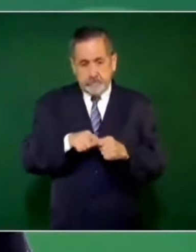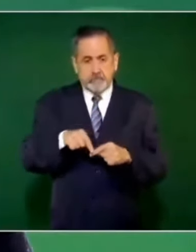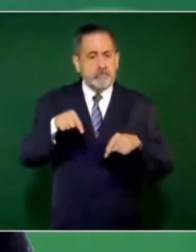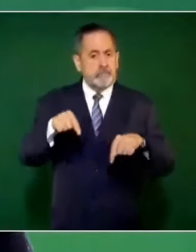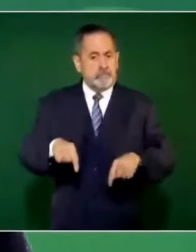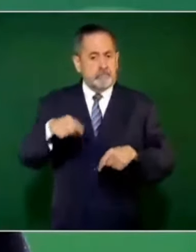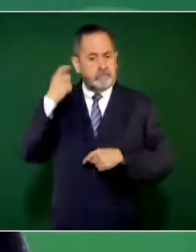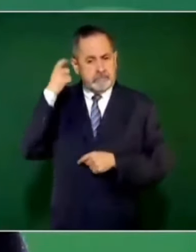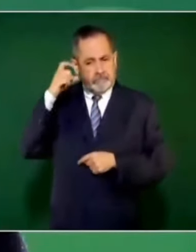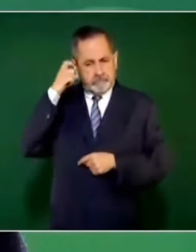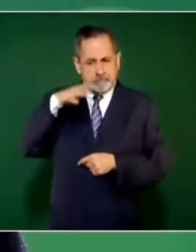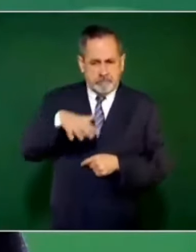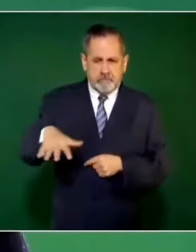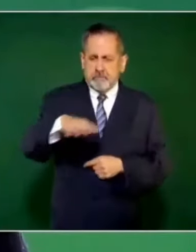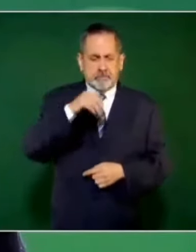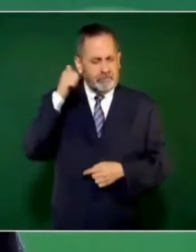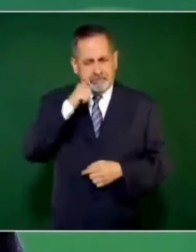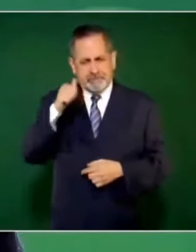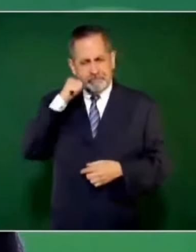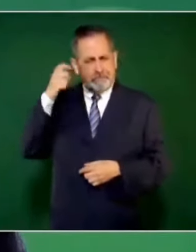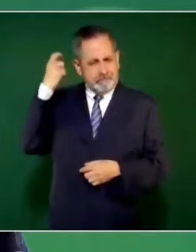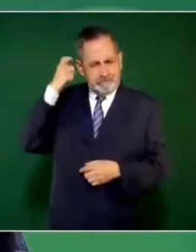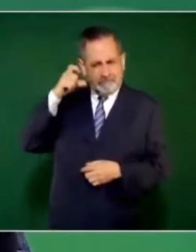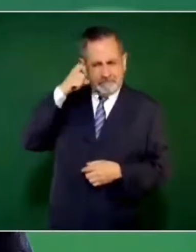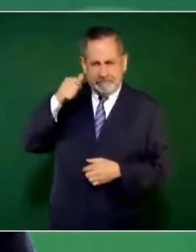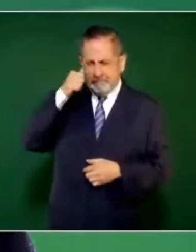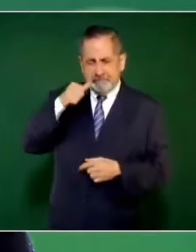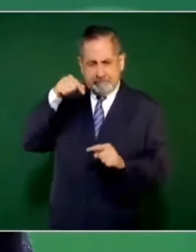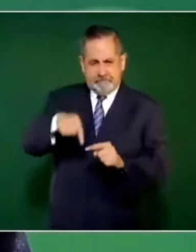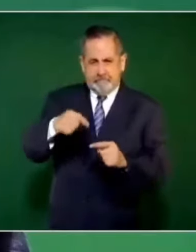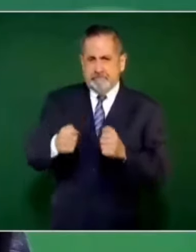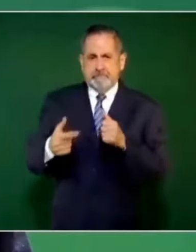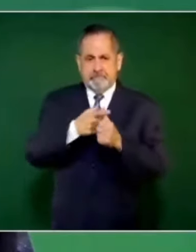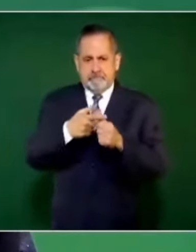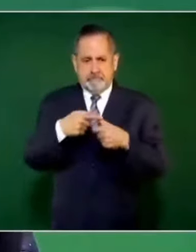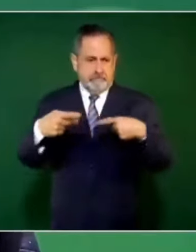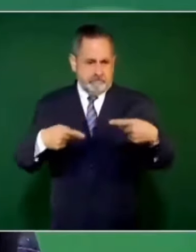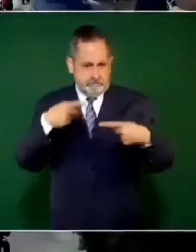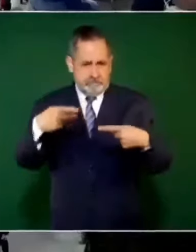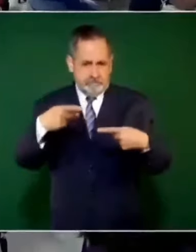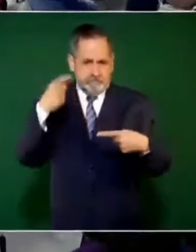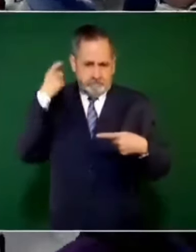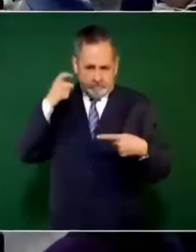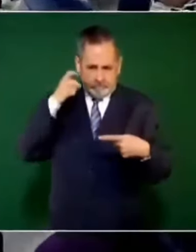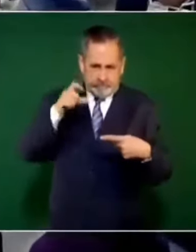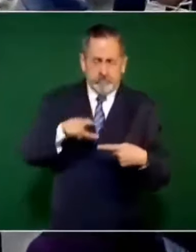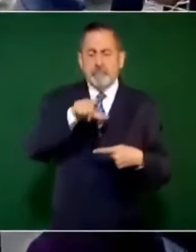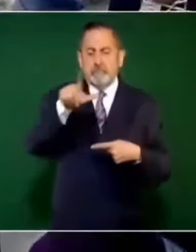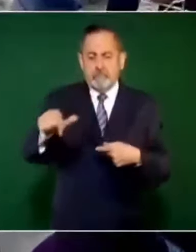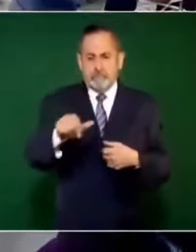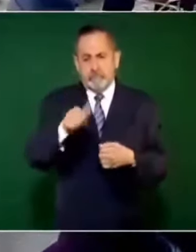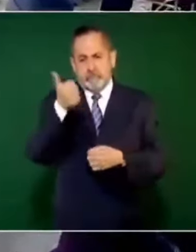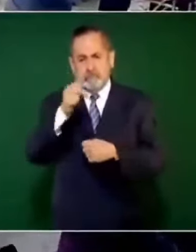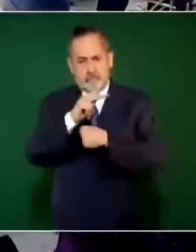siempre Querétaro y luego el país. Entonces, de Querétaro,